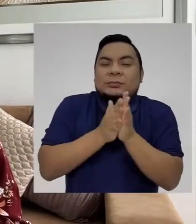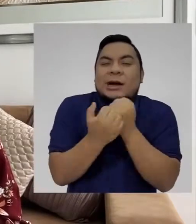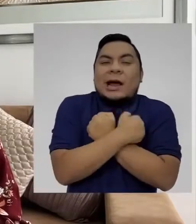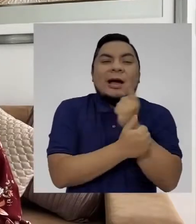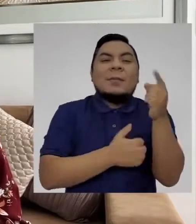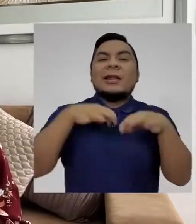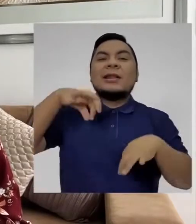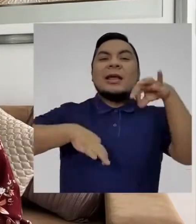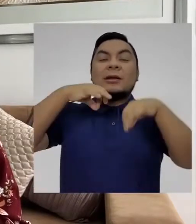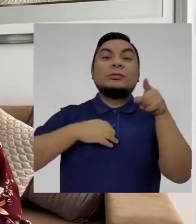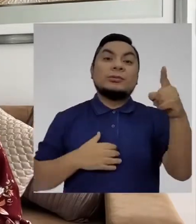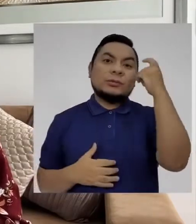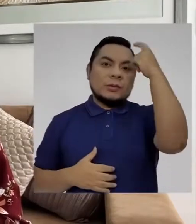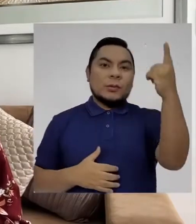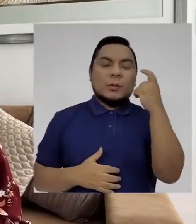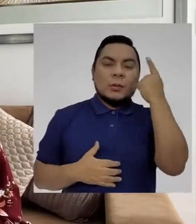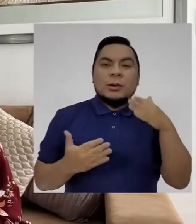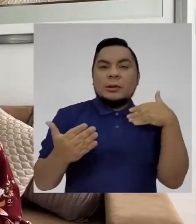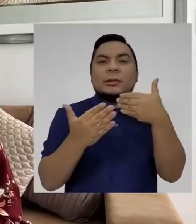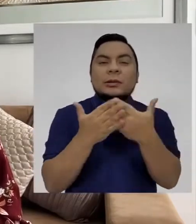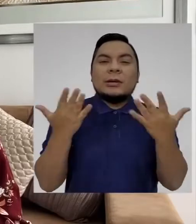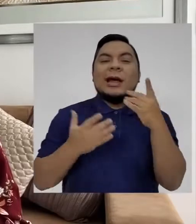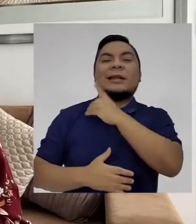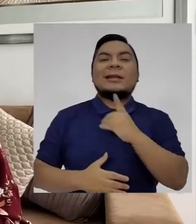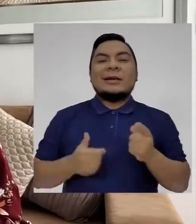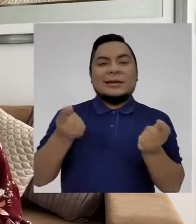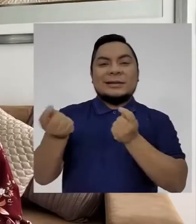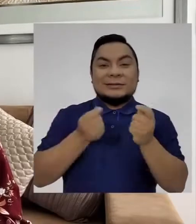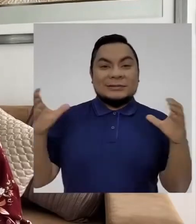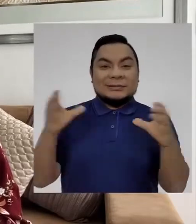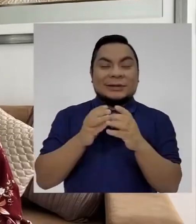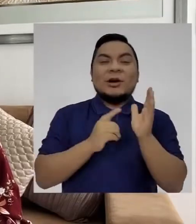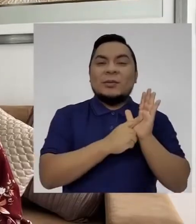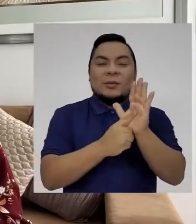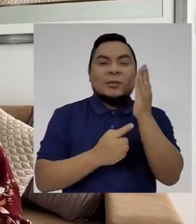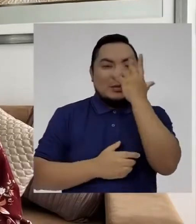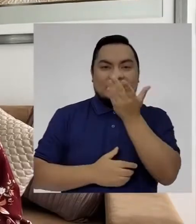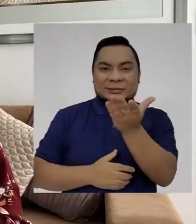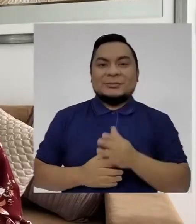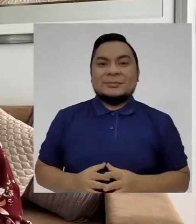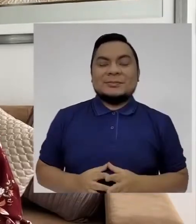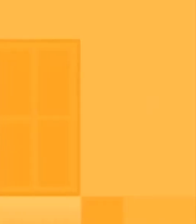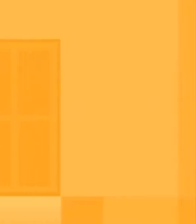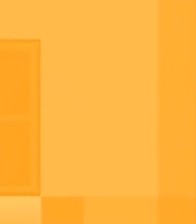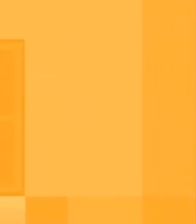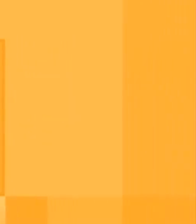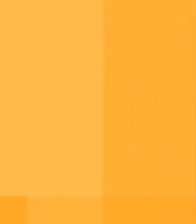pasión por el teatro y su sueño es llegar a ser director. Les presentamos esta motivadora historia.